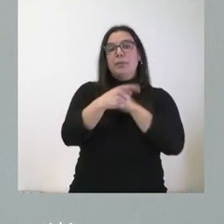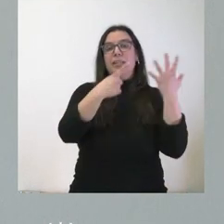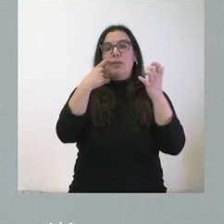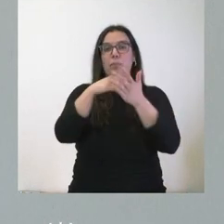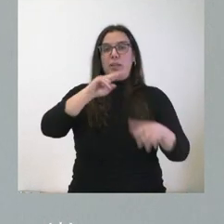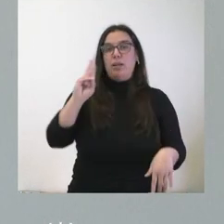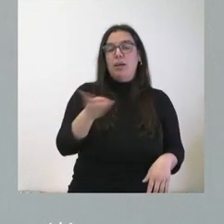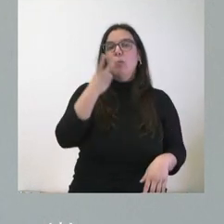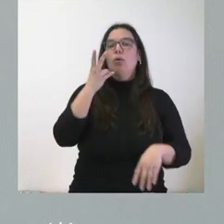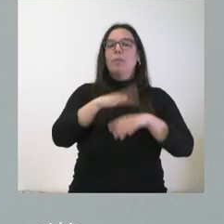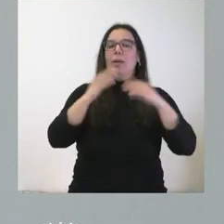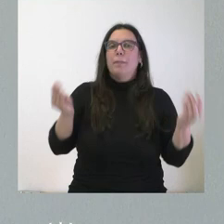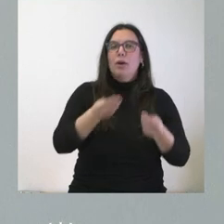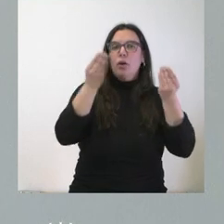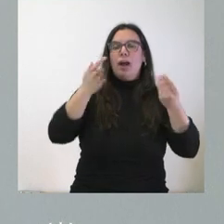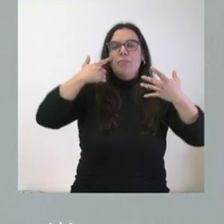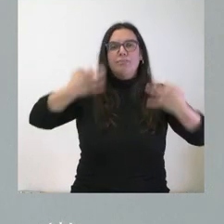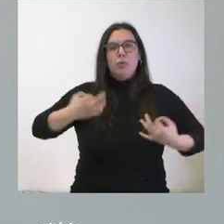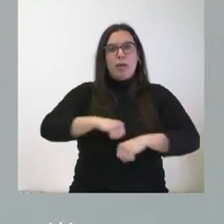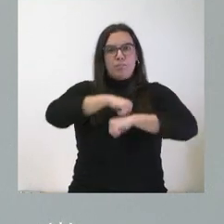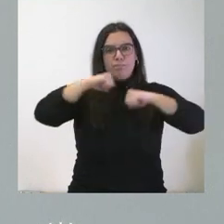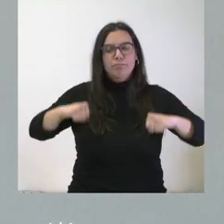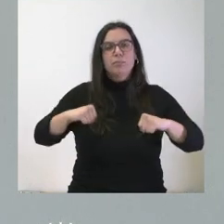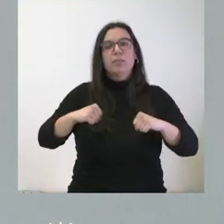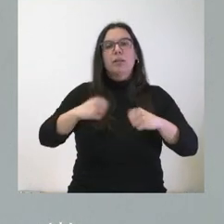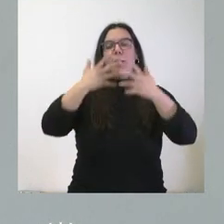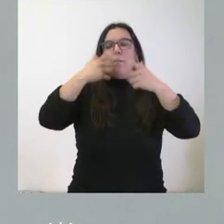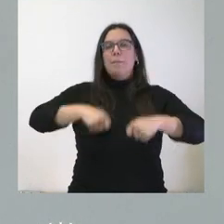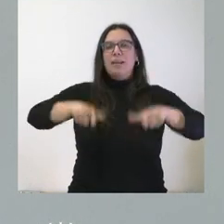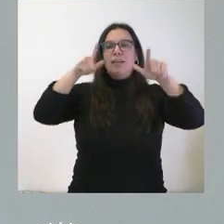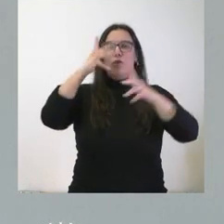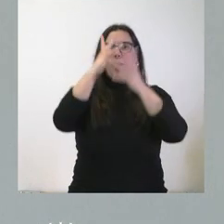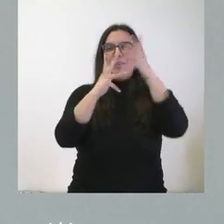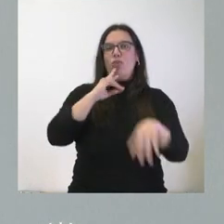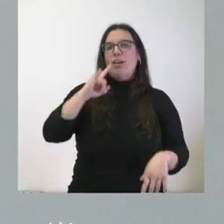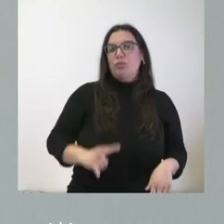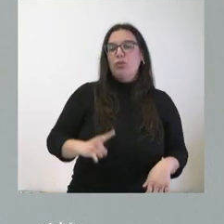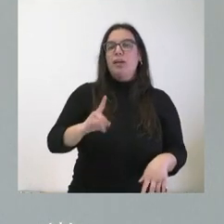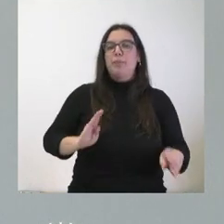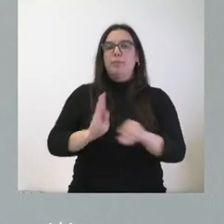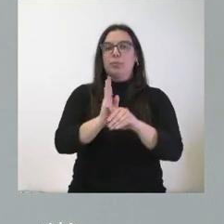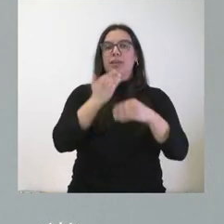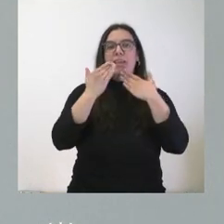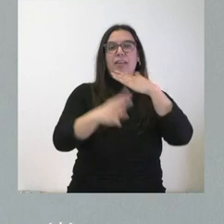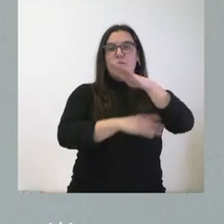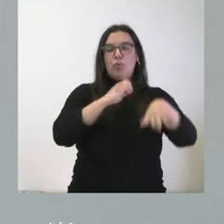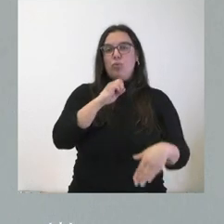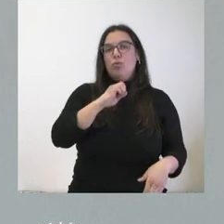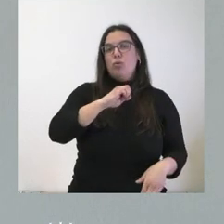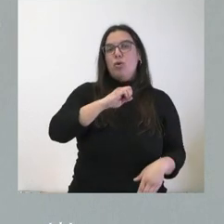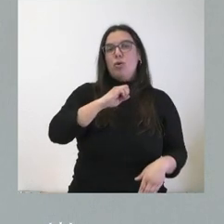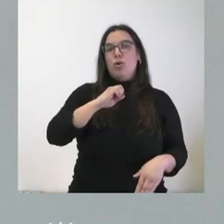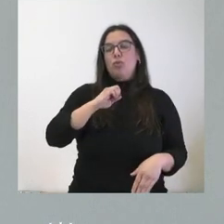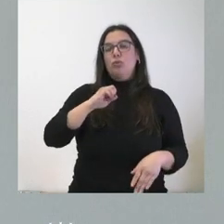mejorar el rendimiento y reforzar la seguridad de la plataforma de administración electrónica. Se financia con fondos Next